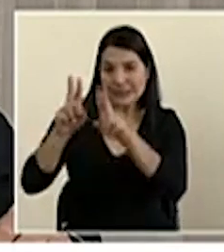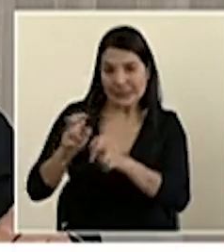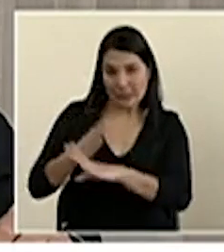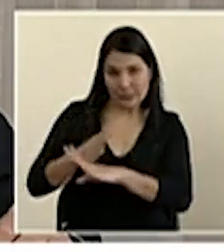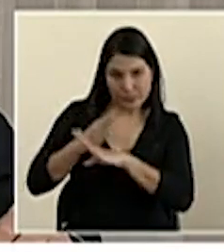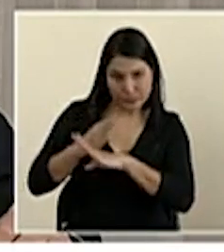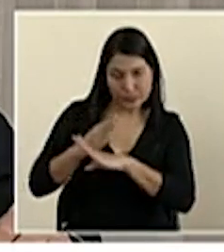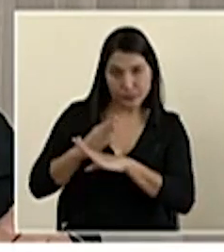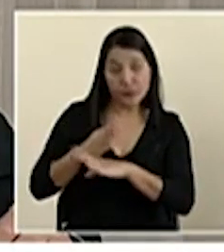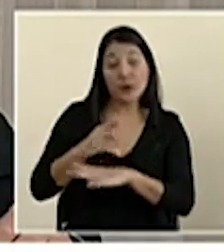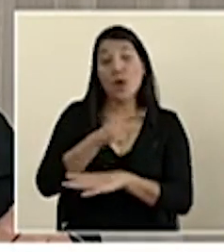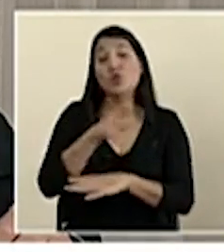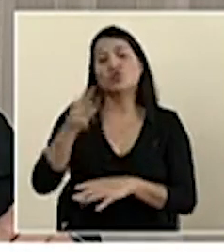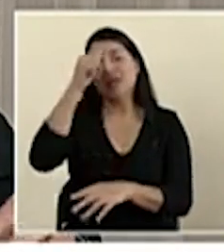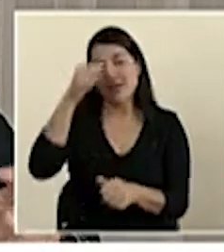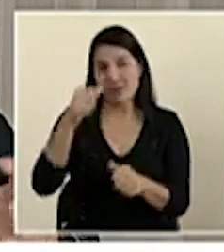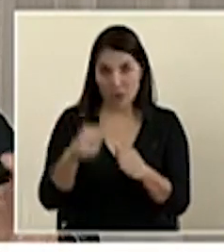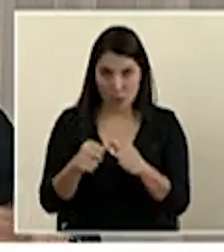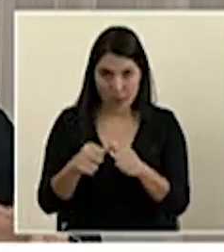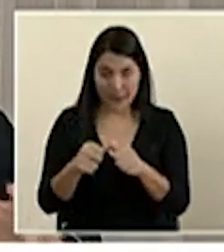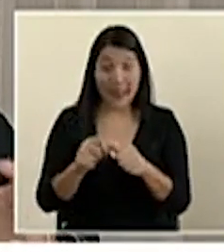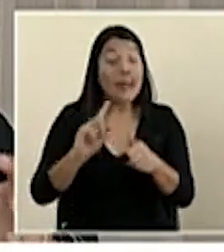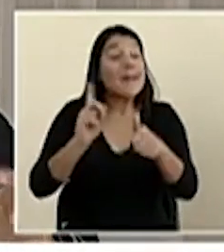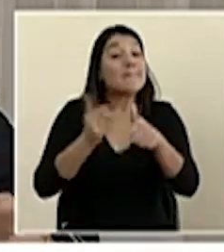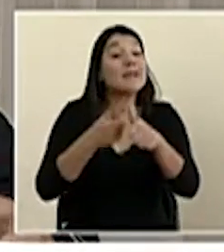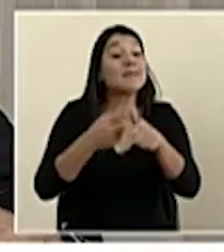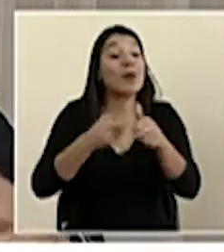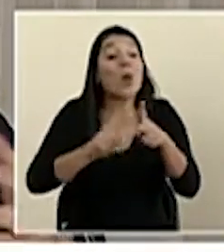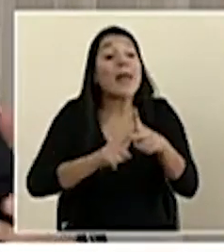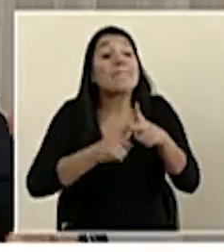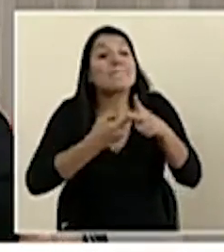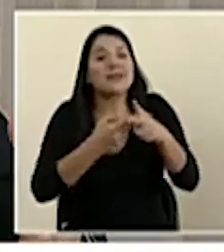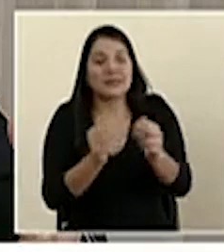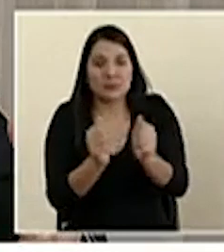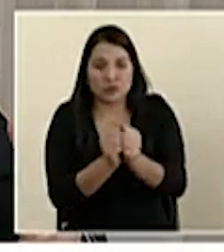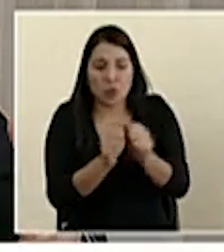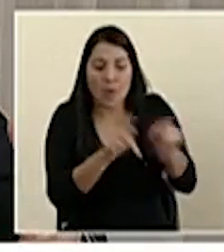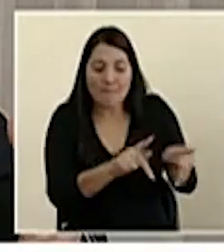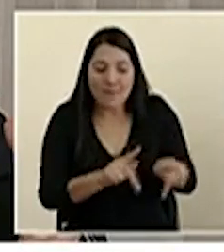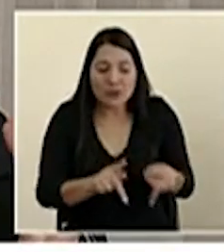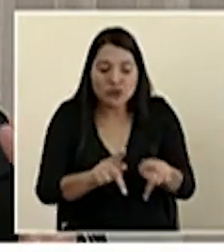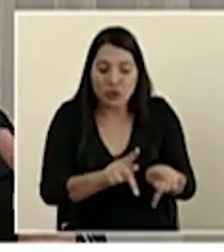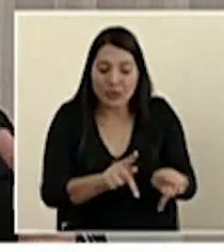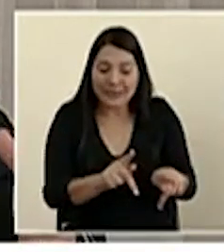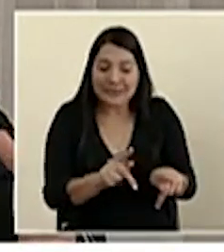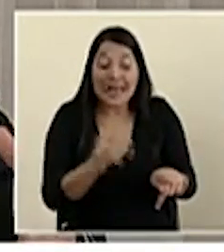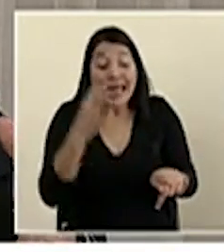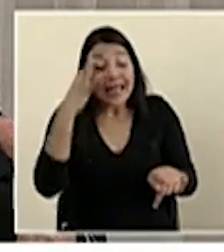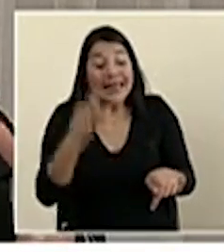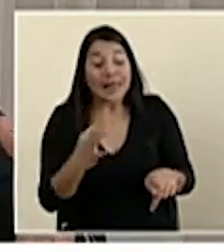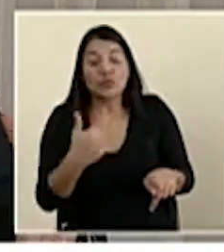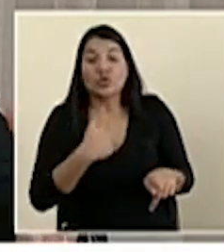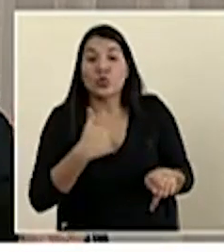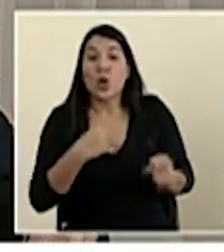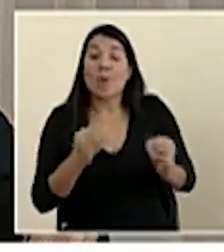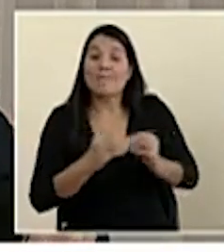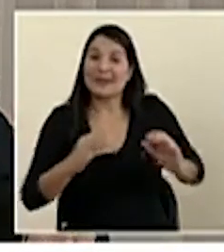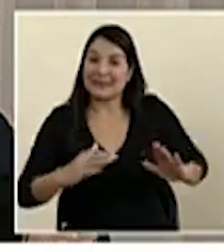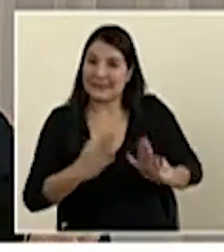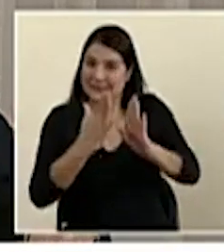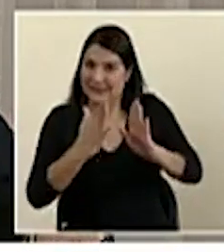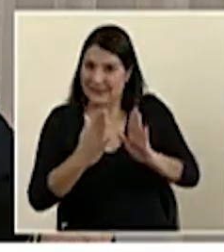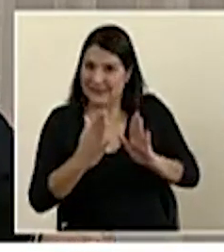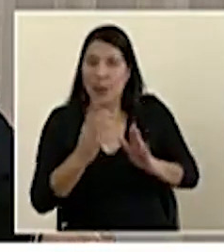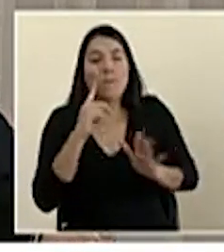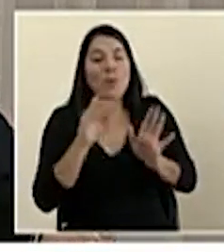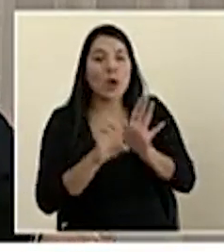que eso, primero vamos a empezar con las poblaciones que pensamos que han tenido una exposición mayor. Vamos a empezar justamente con